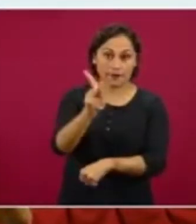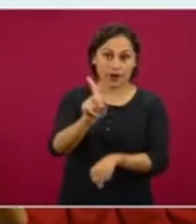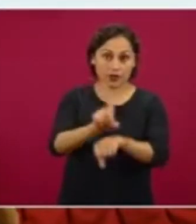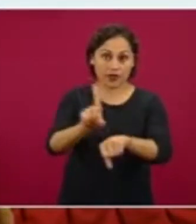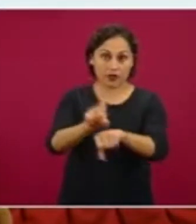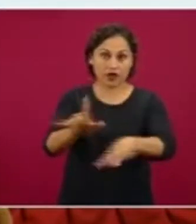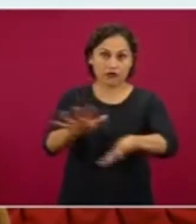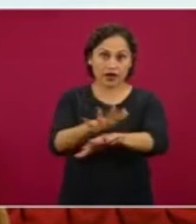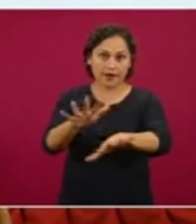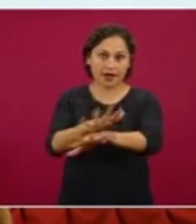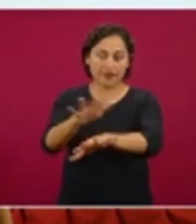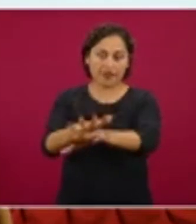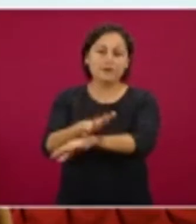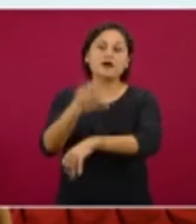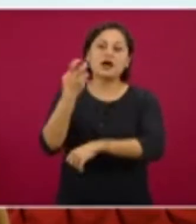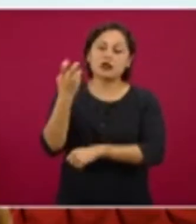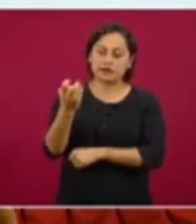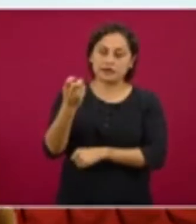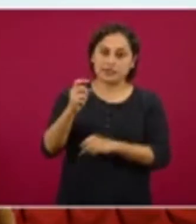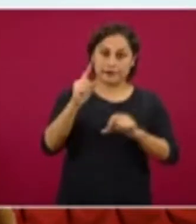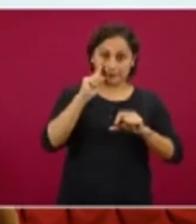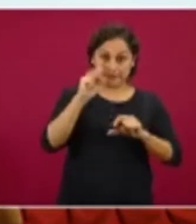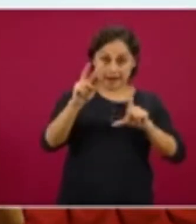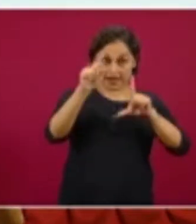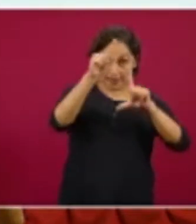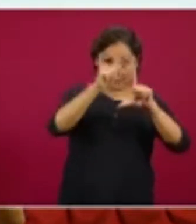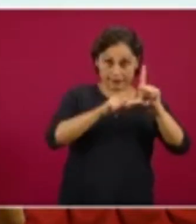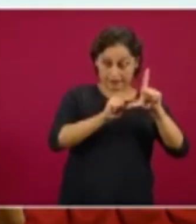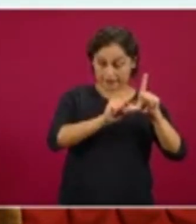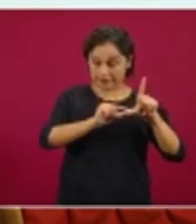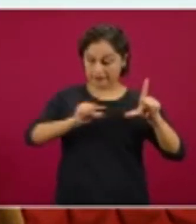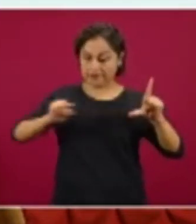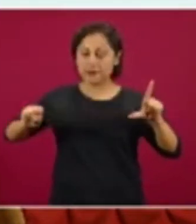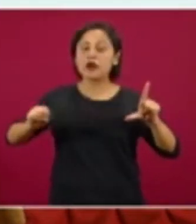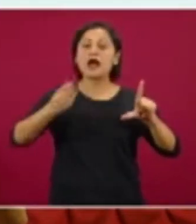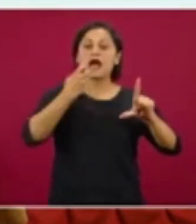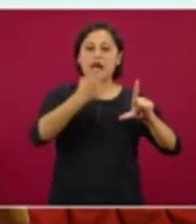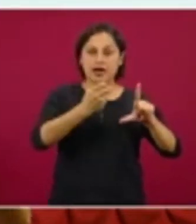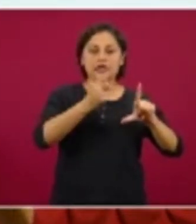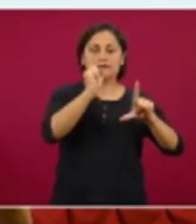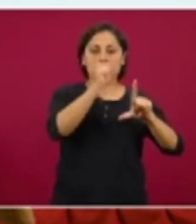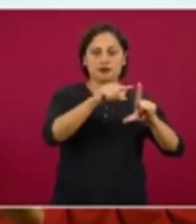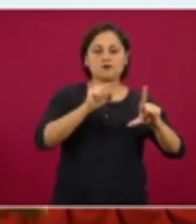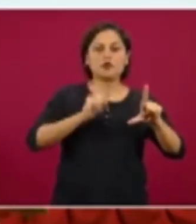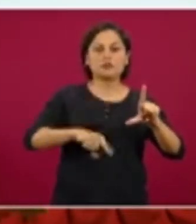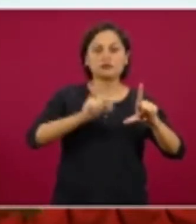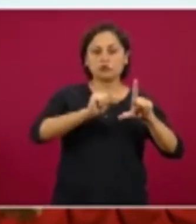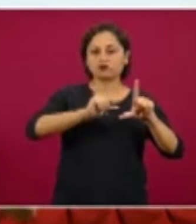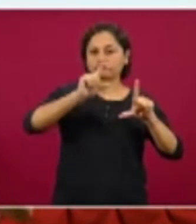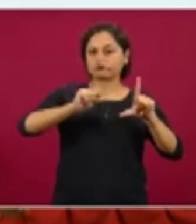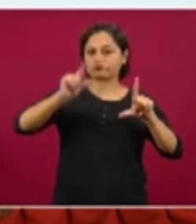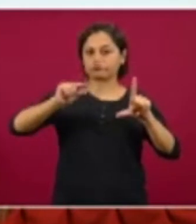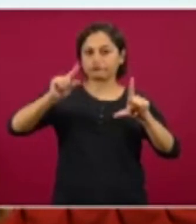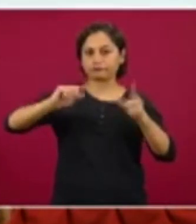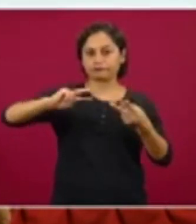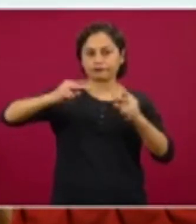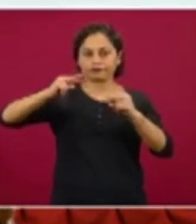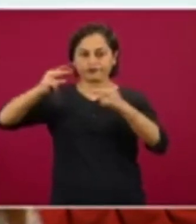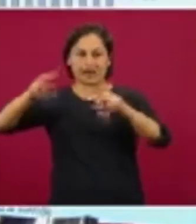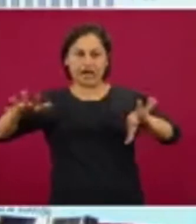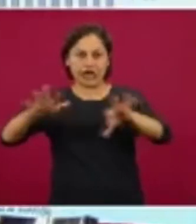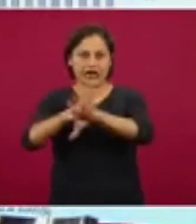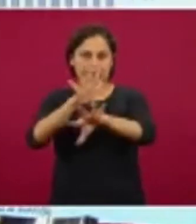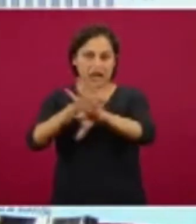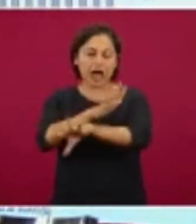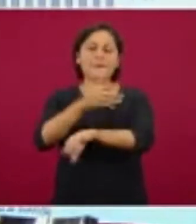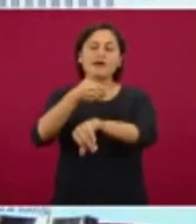por eso los datos aparecen nuevos, los del corte de información y en ocasiones cuando cambian los parámetros o el valor